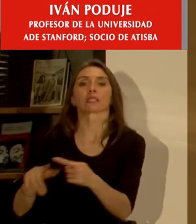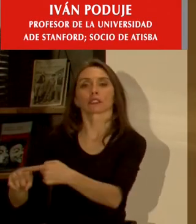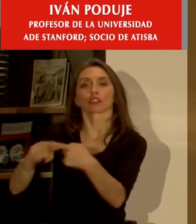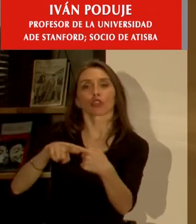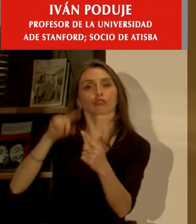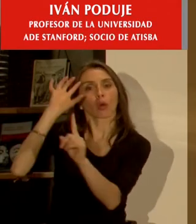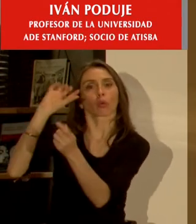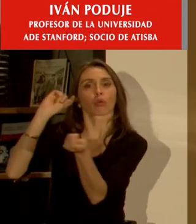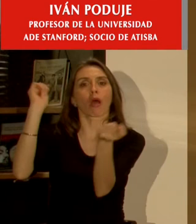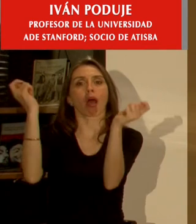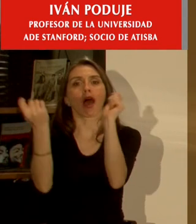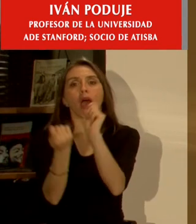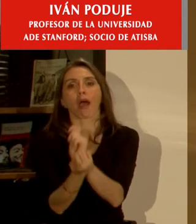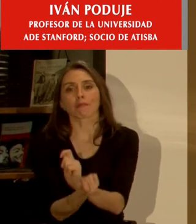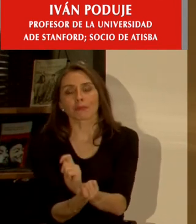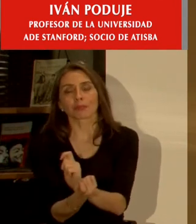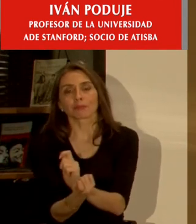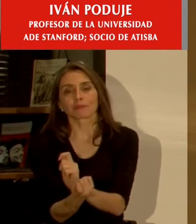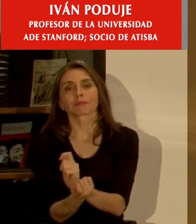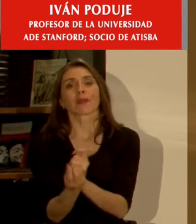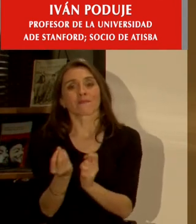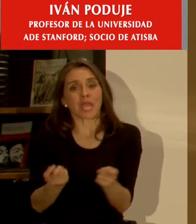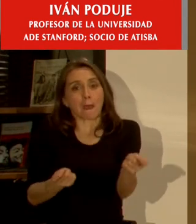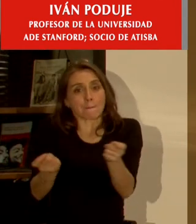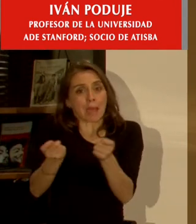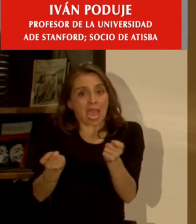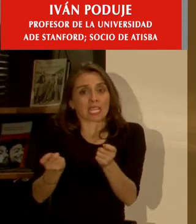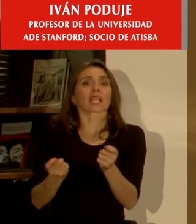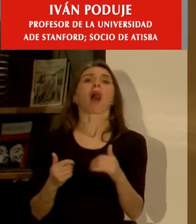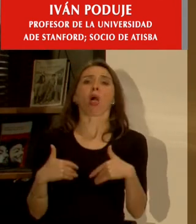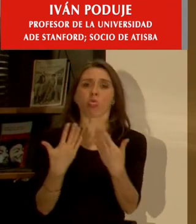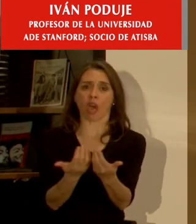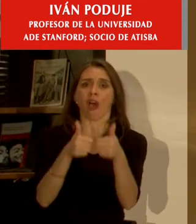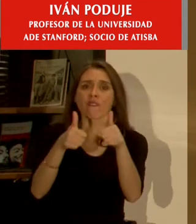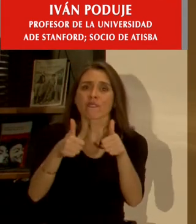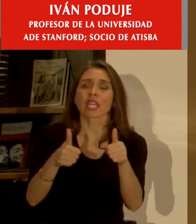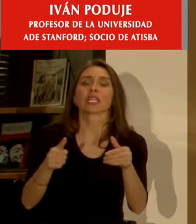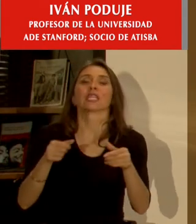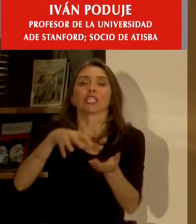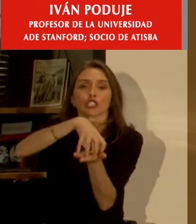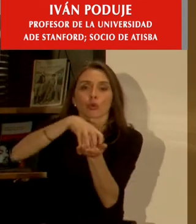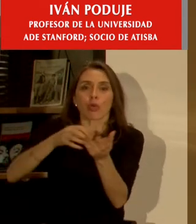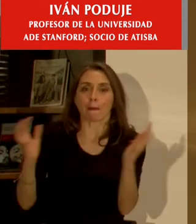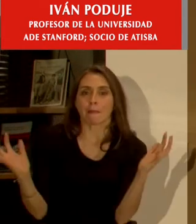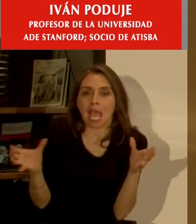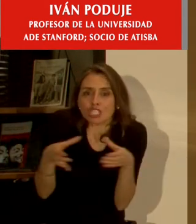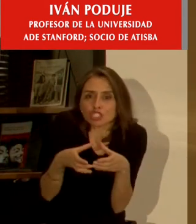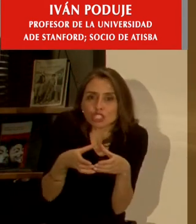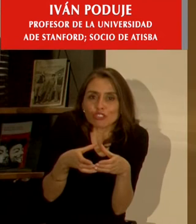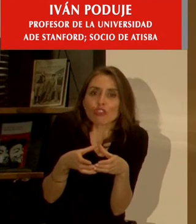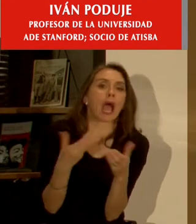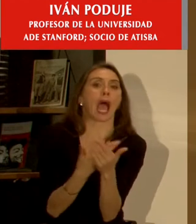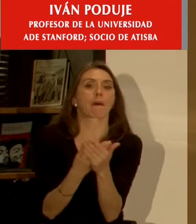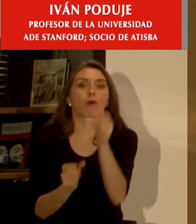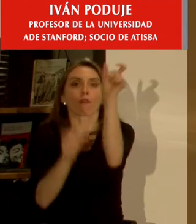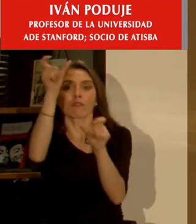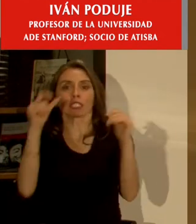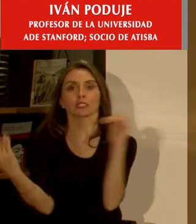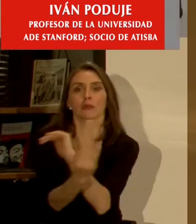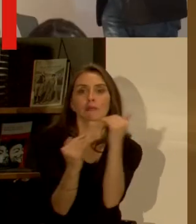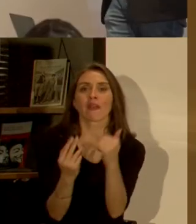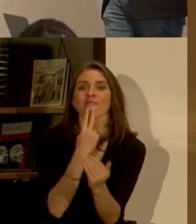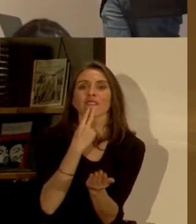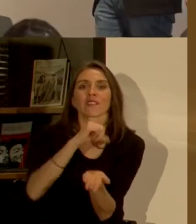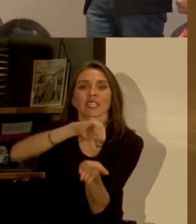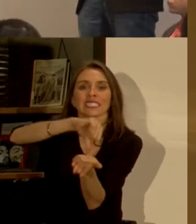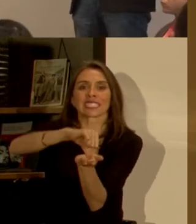culturales de fondo que bien conducido tienes beneficios porque tú tienes una ciudad más compacta aprovechas mejor la infraestructura vives más cerca de los